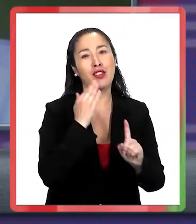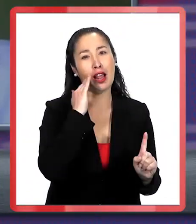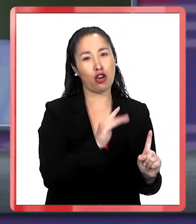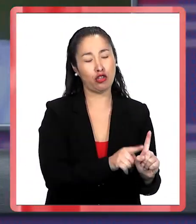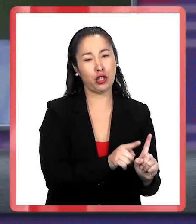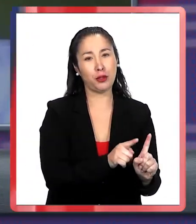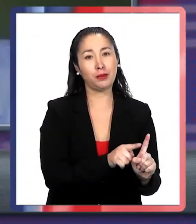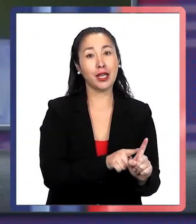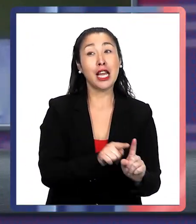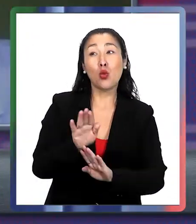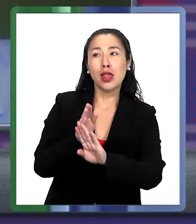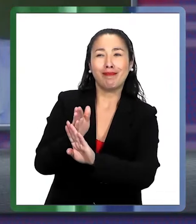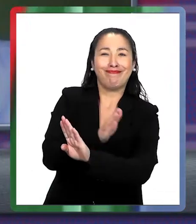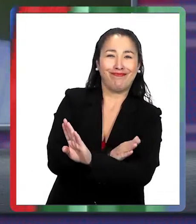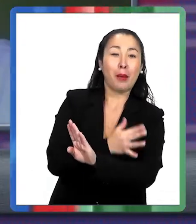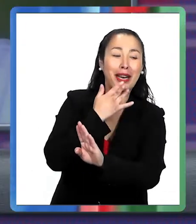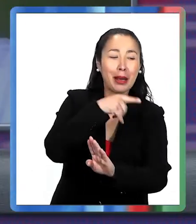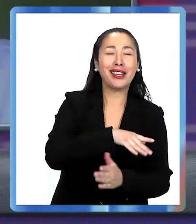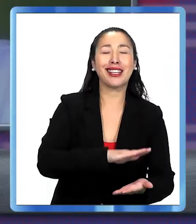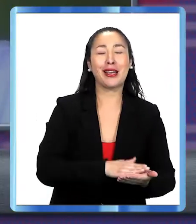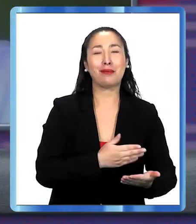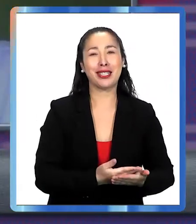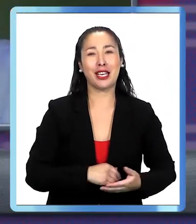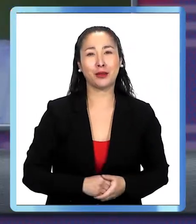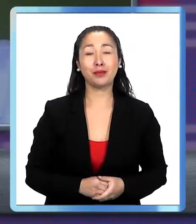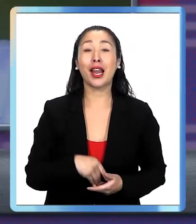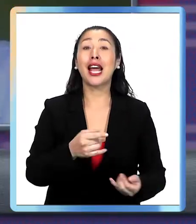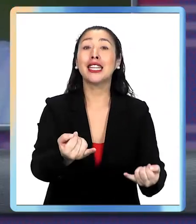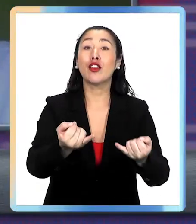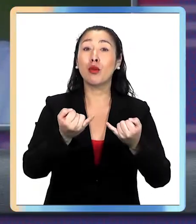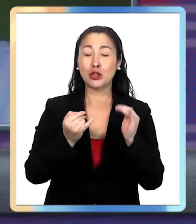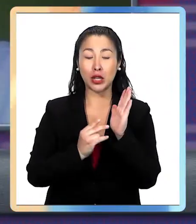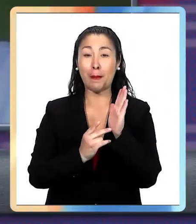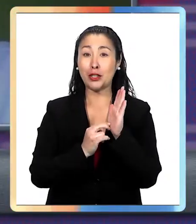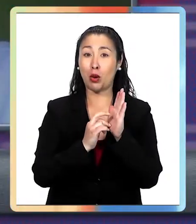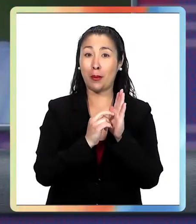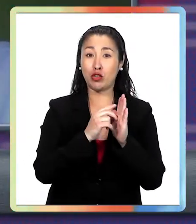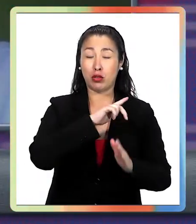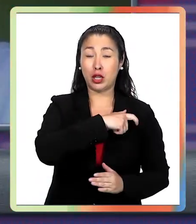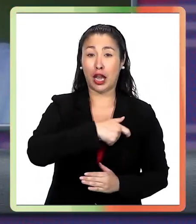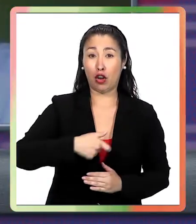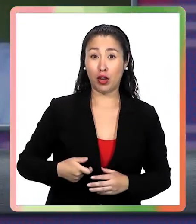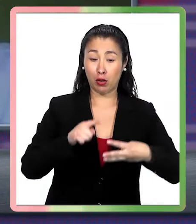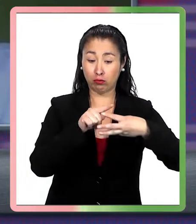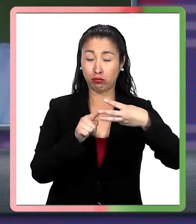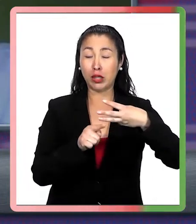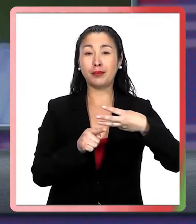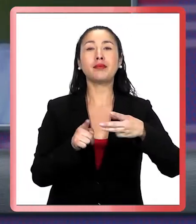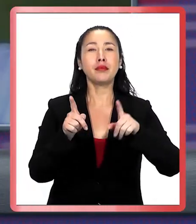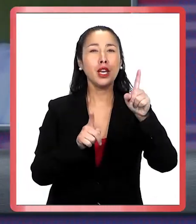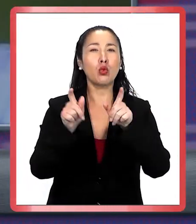niños y en prevenir para que sean cada vez más sanos. Bueno, esta información del paso a paso del gobierno ya ha tenido